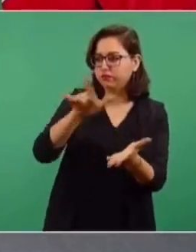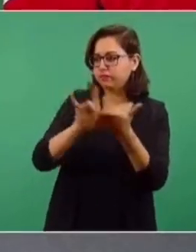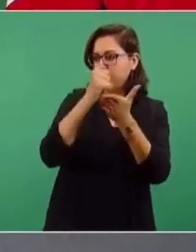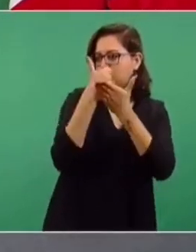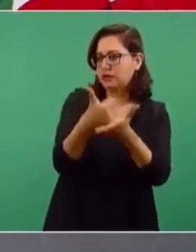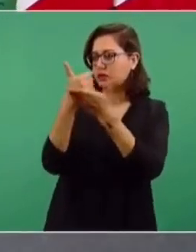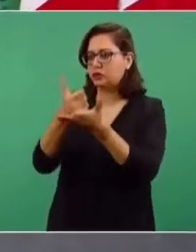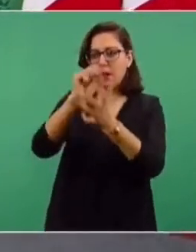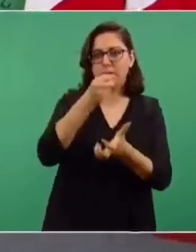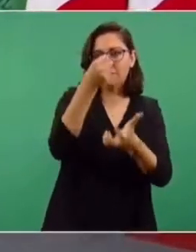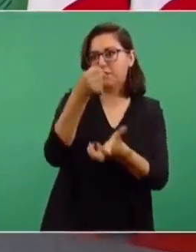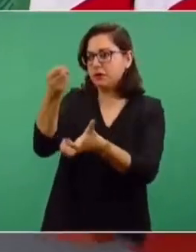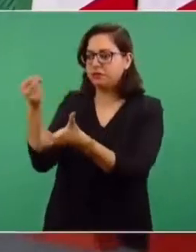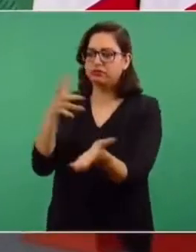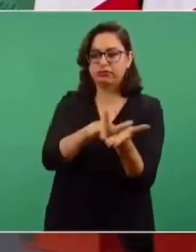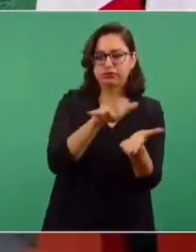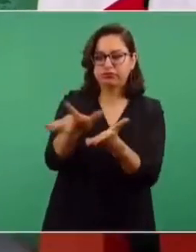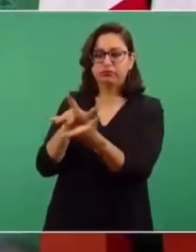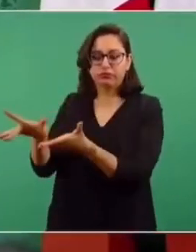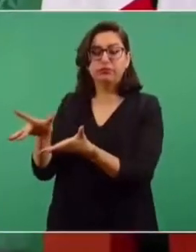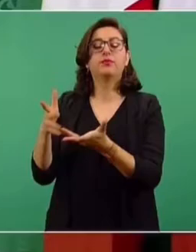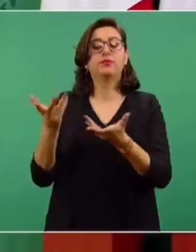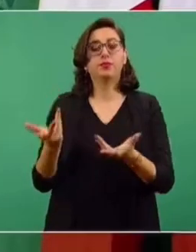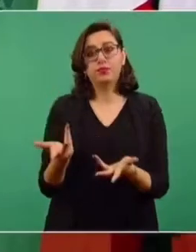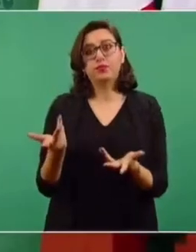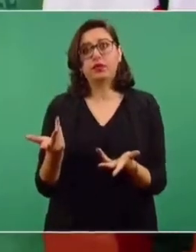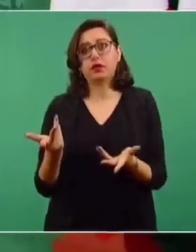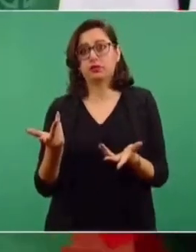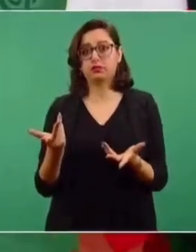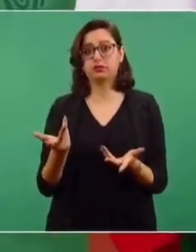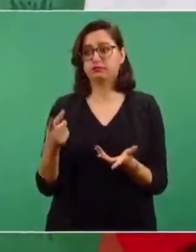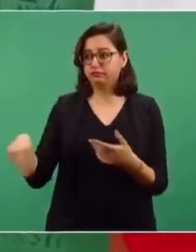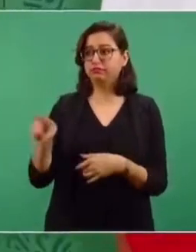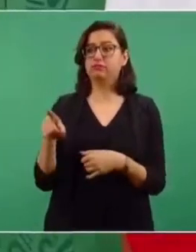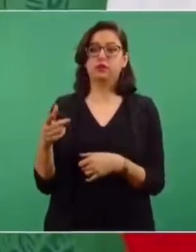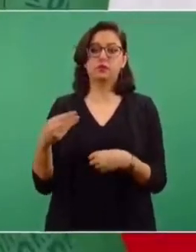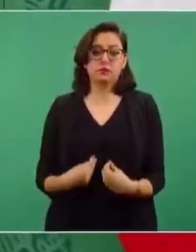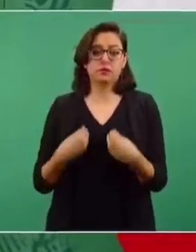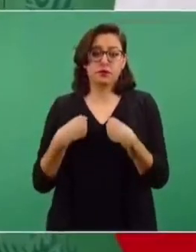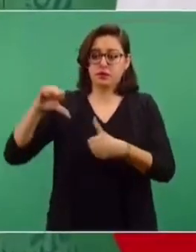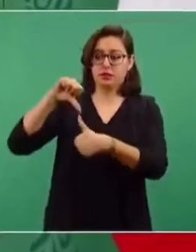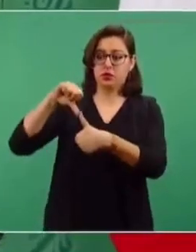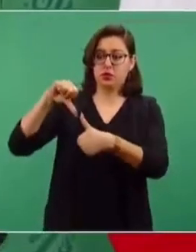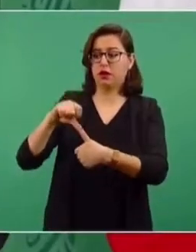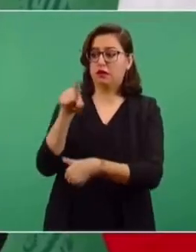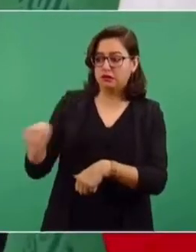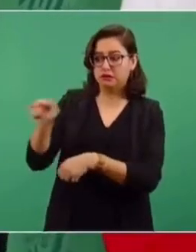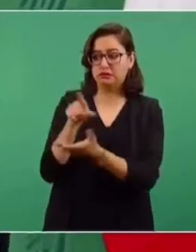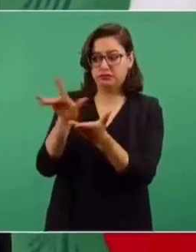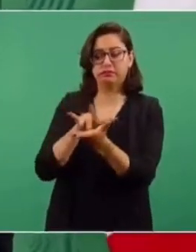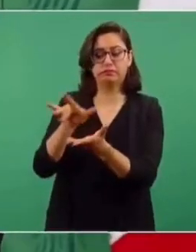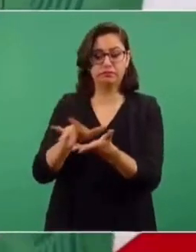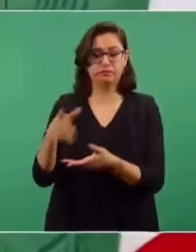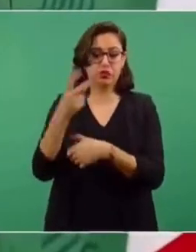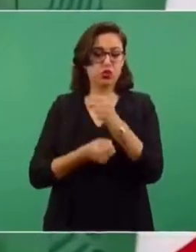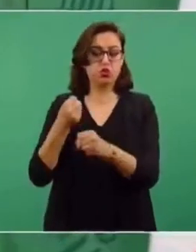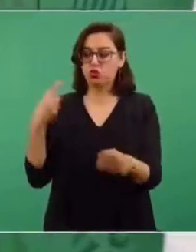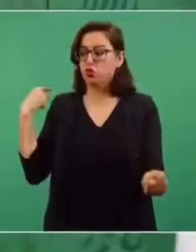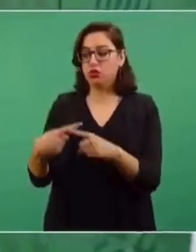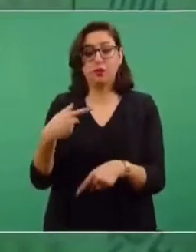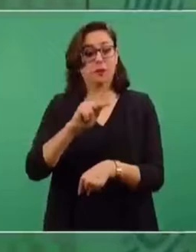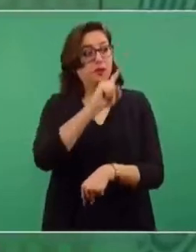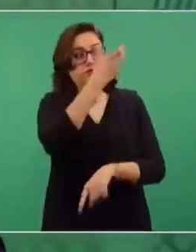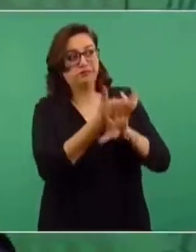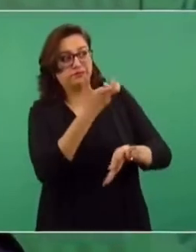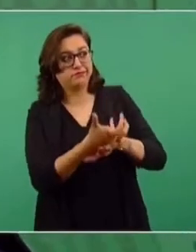a nuestros hermanos centroamericanos, pero Estados Unidos